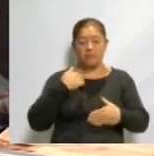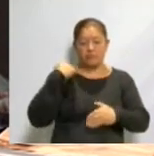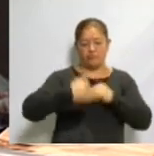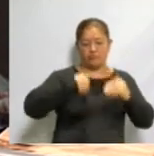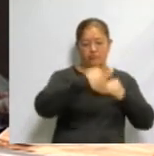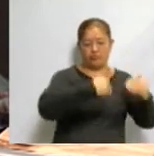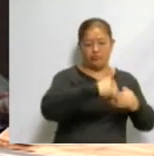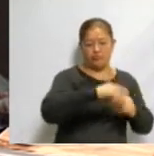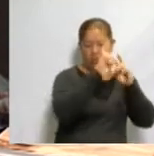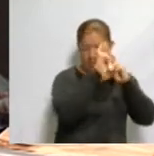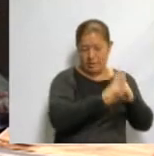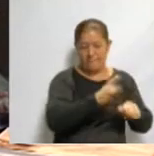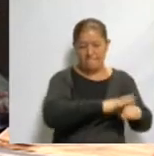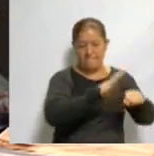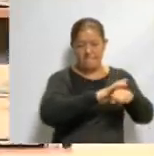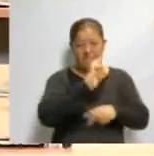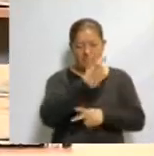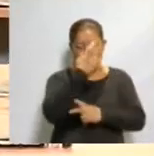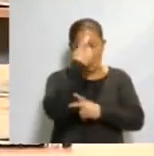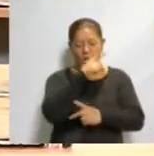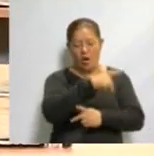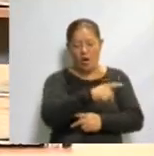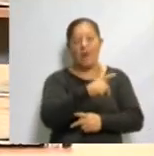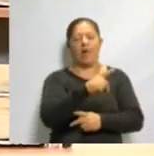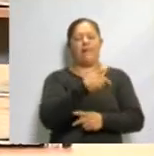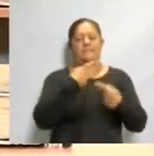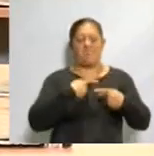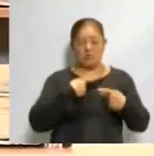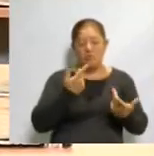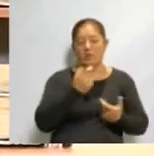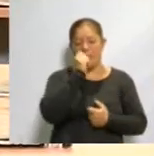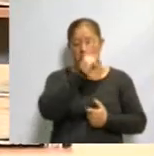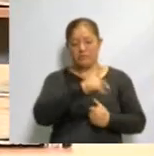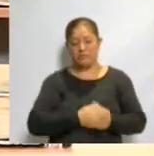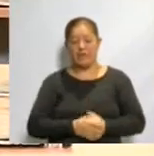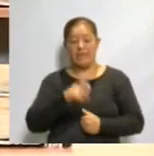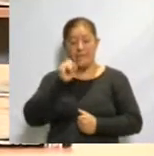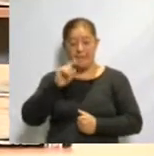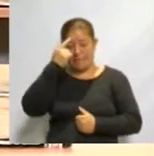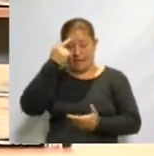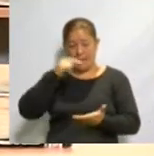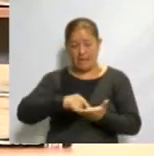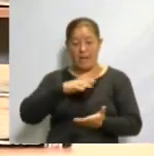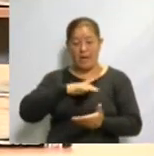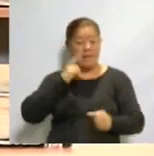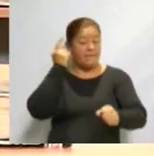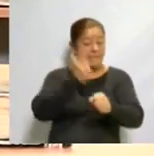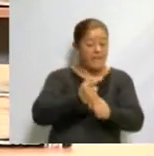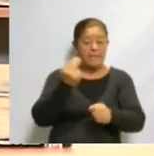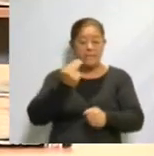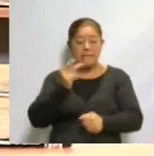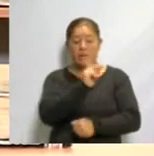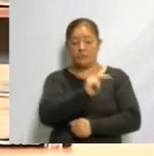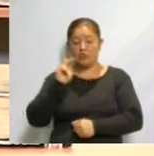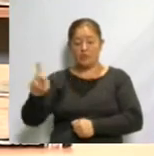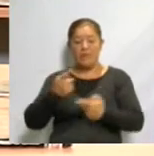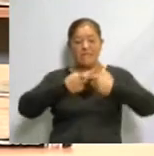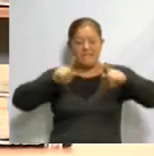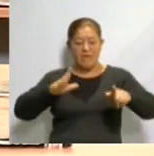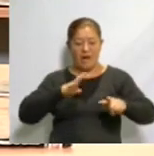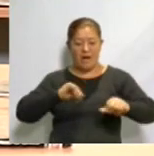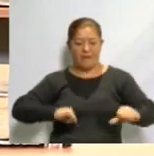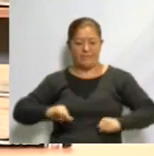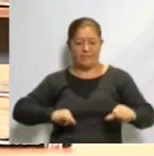dead people alive in memory and spirit. We believe that it is necessary to identify the differences between these celebrations